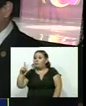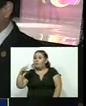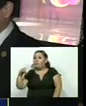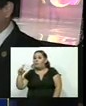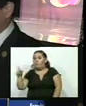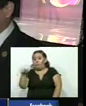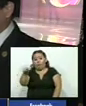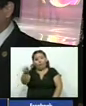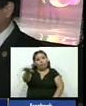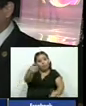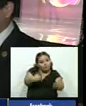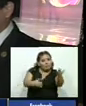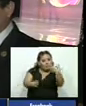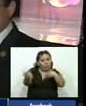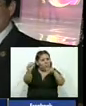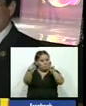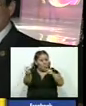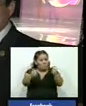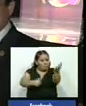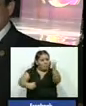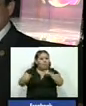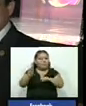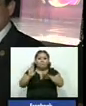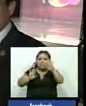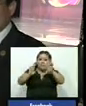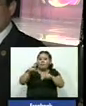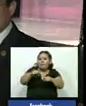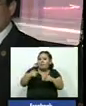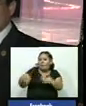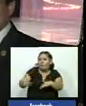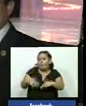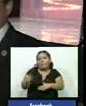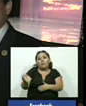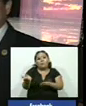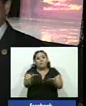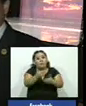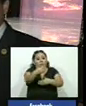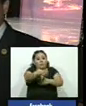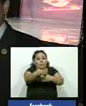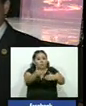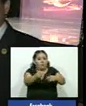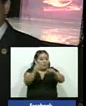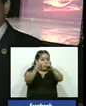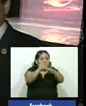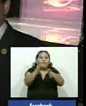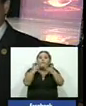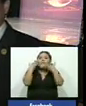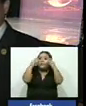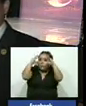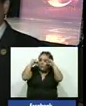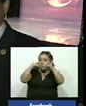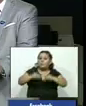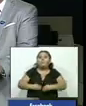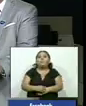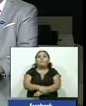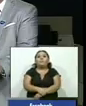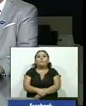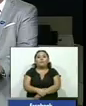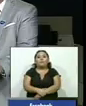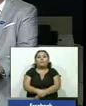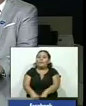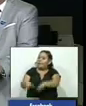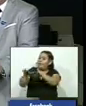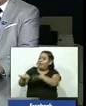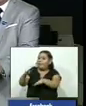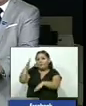dejarles la invitación para que participen de estos festejos con esto regreso la señal a los estudios feliz noche muchas